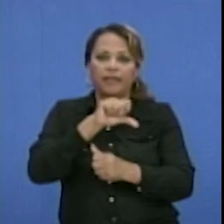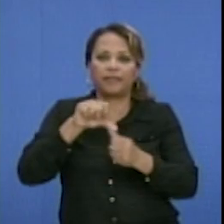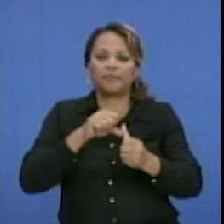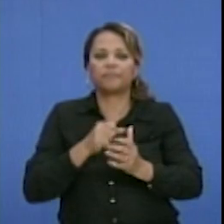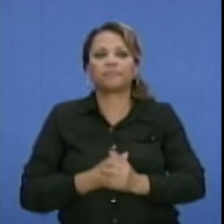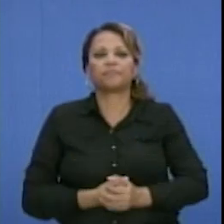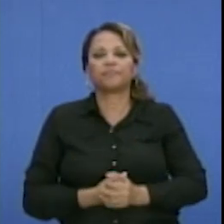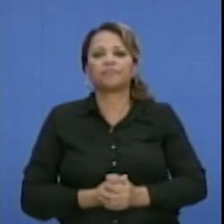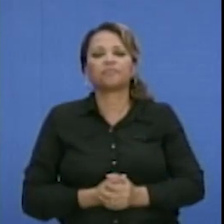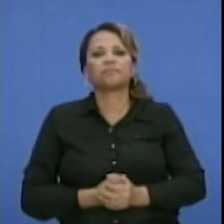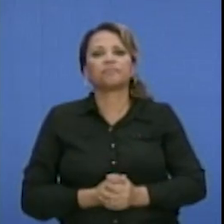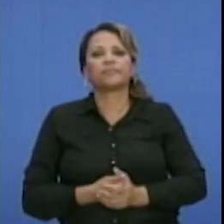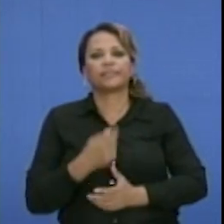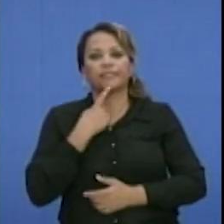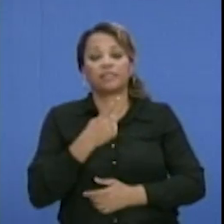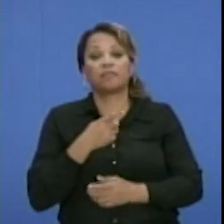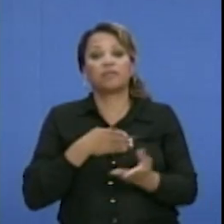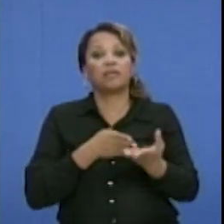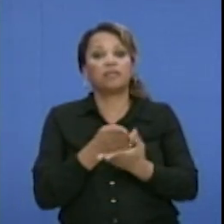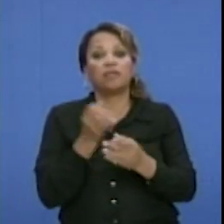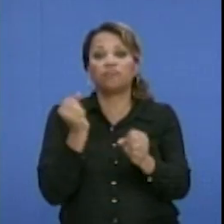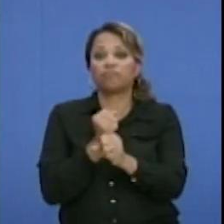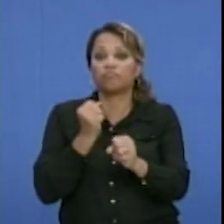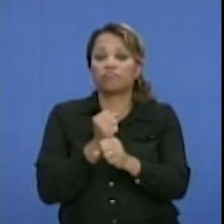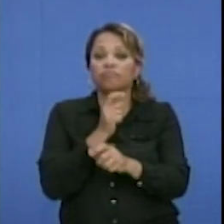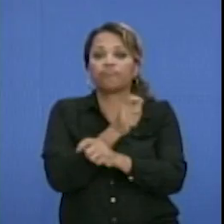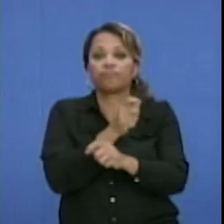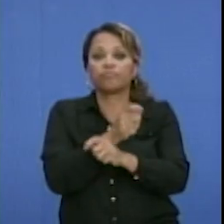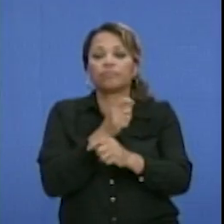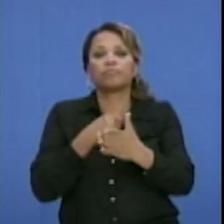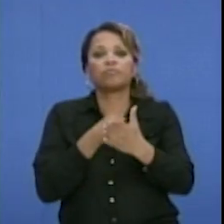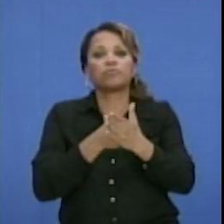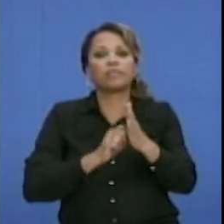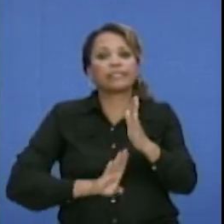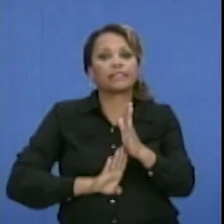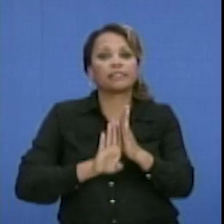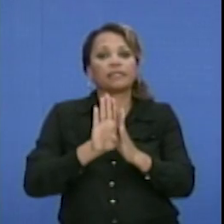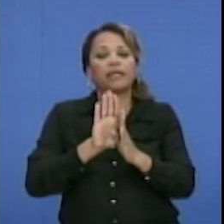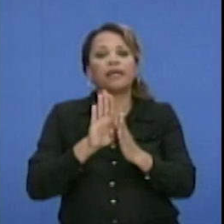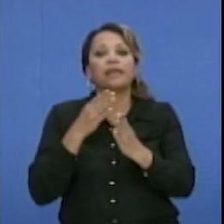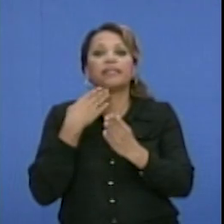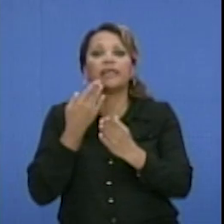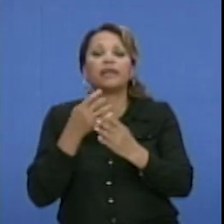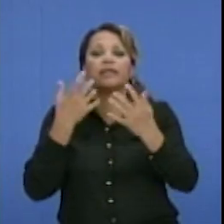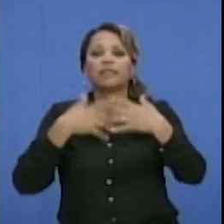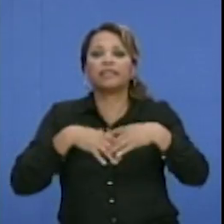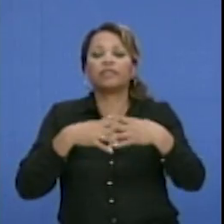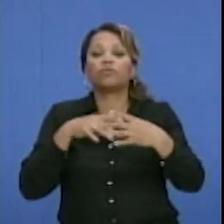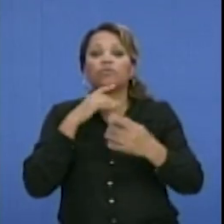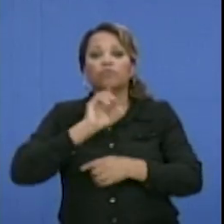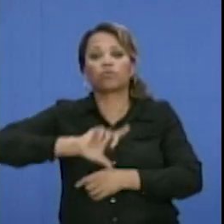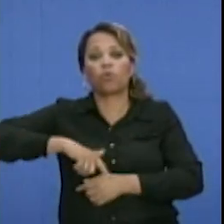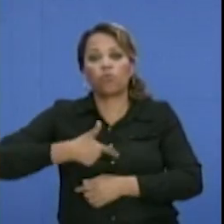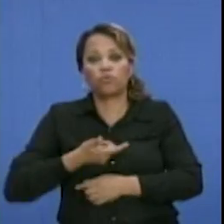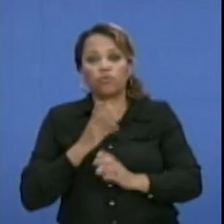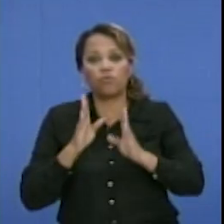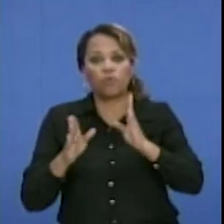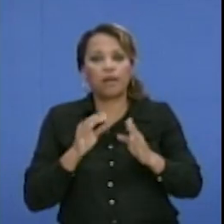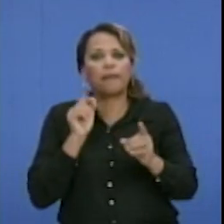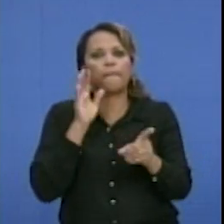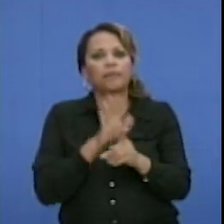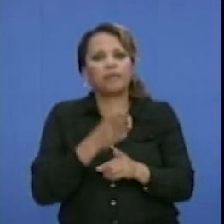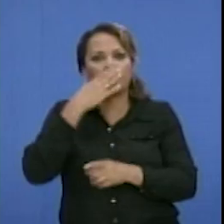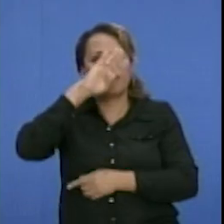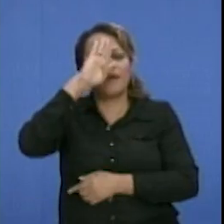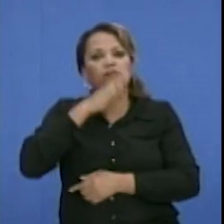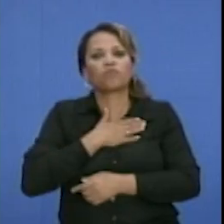Para contribuir a la especialización creativa e impulsar el desarrollo del sector de las industrias culturales, iniciaron en la capital